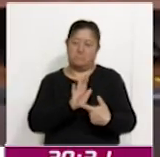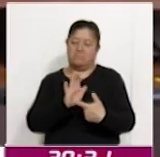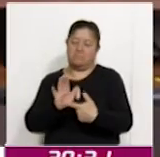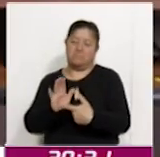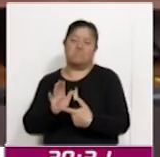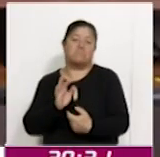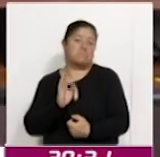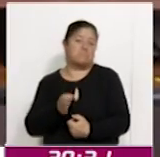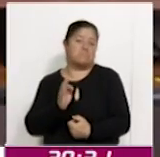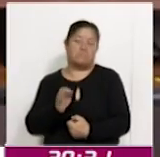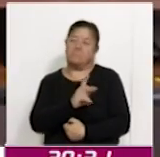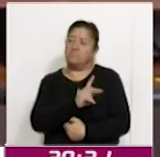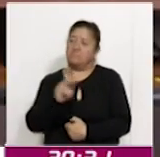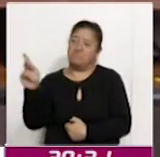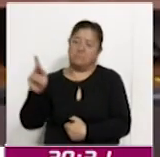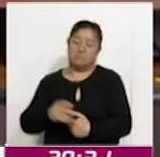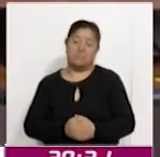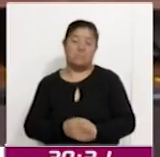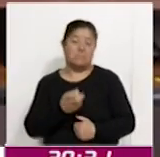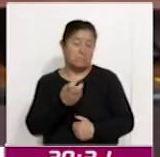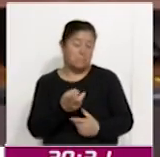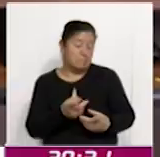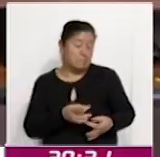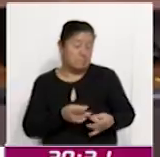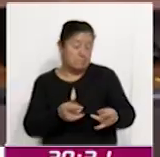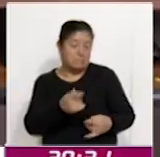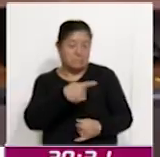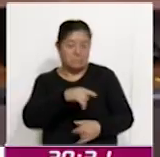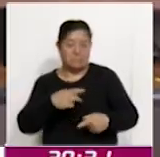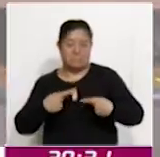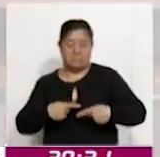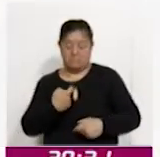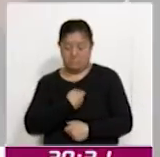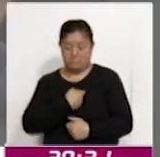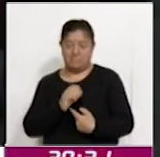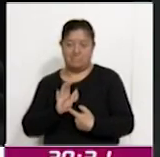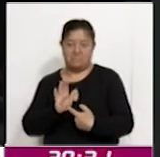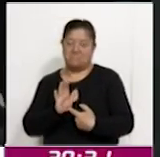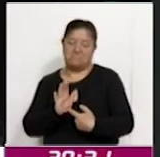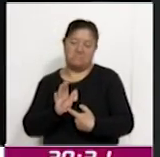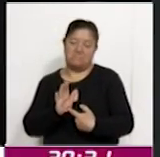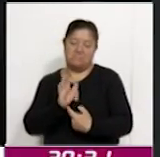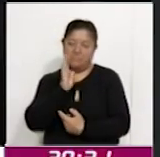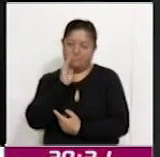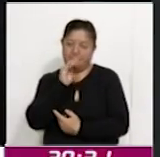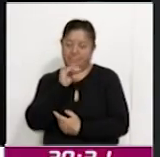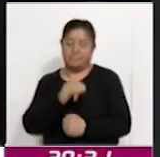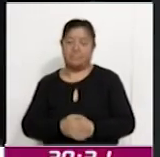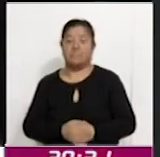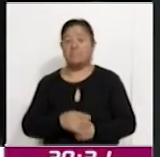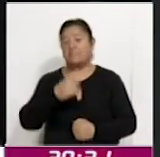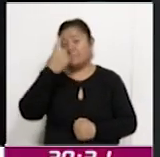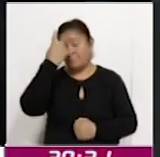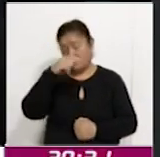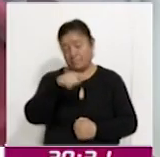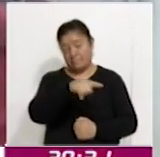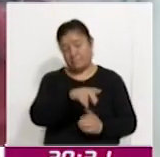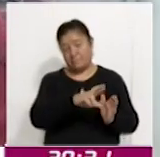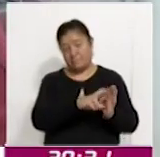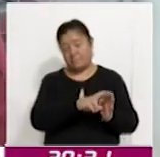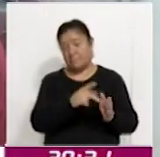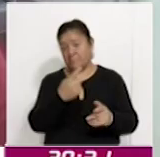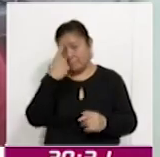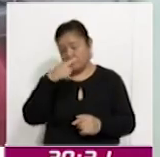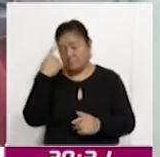entonces esto sí es un poco delicado porque la gente no se va a poder identificar. Para facilitar la renovación de las credenciales, el INE ha